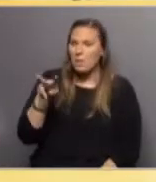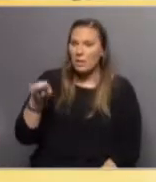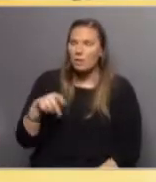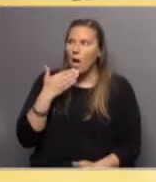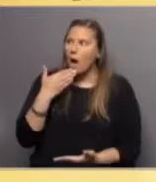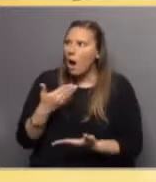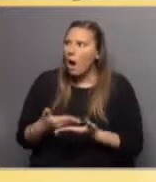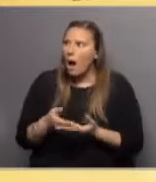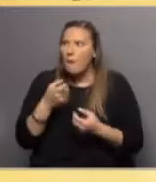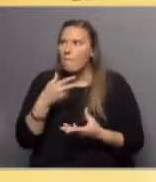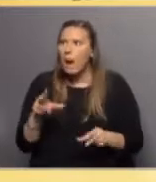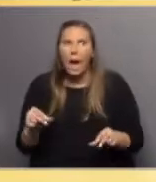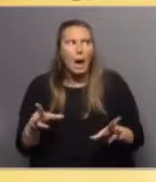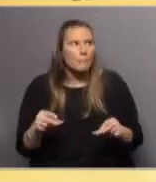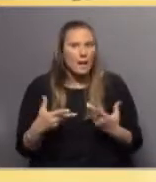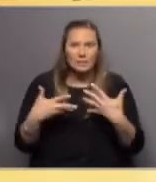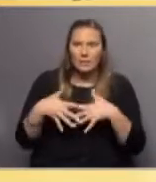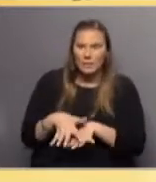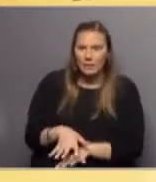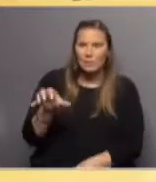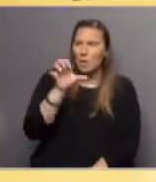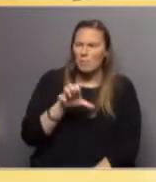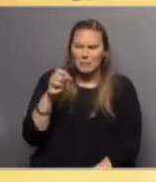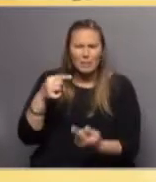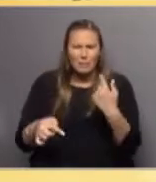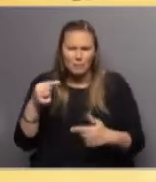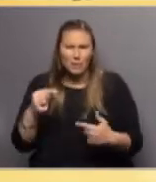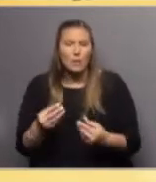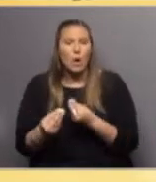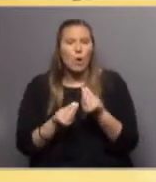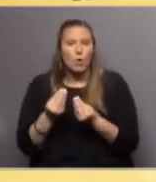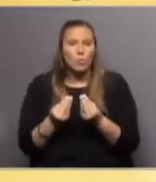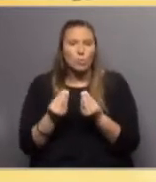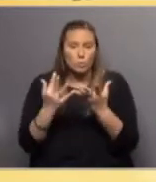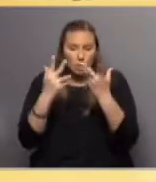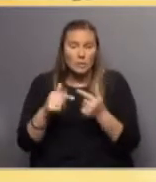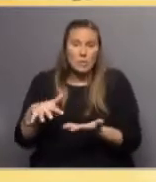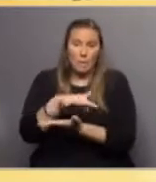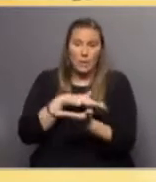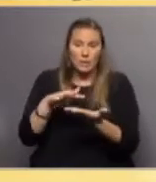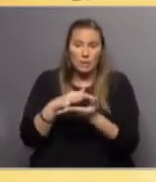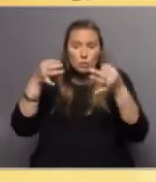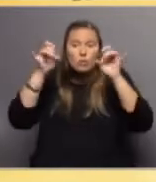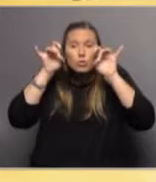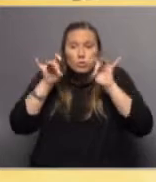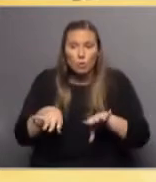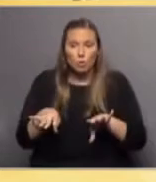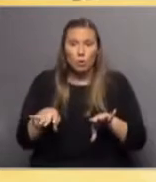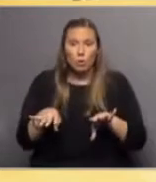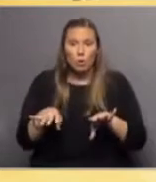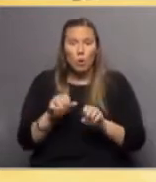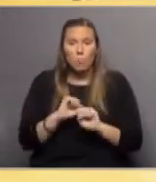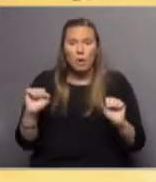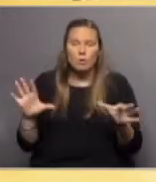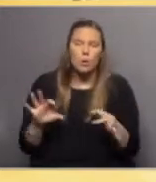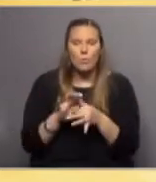sorprendiéndonos de esa sinergia entre cada una de las empresas, y cómo está hecho el parque exclusivamente para que se puedan unir